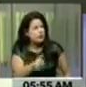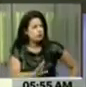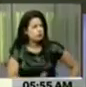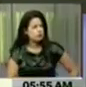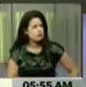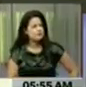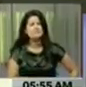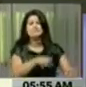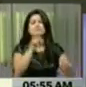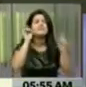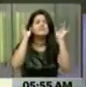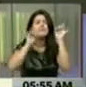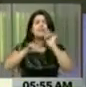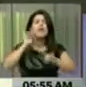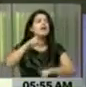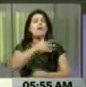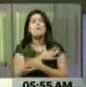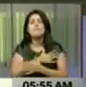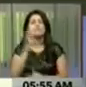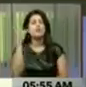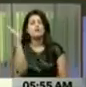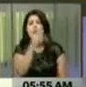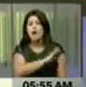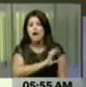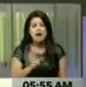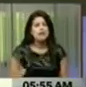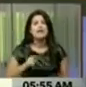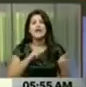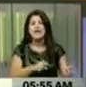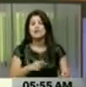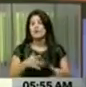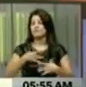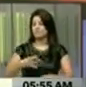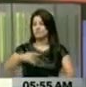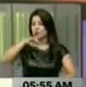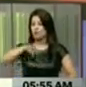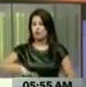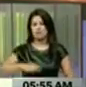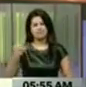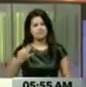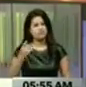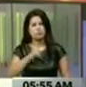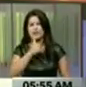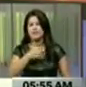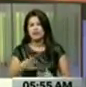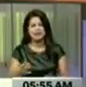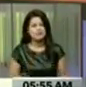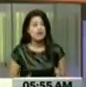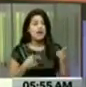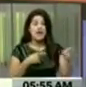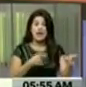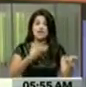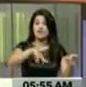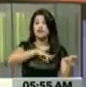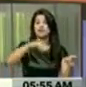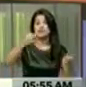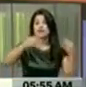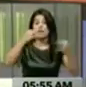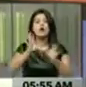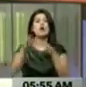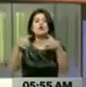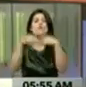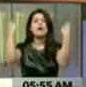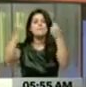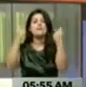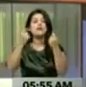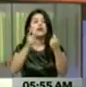Son unos mentirosos, ellos no quieren al país, hermano, no les interesa la historia, ellos no saben. Y lo peor es que este farsante en algún momento le puso su comando de campaña a